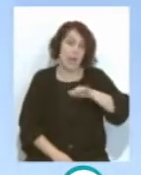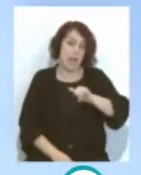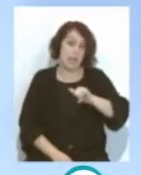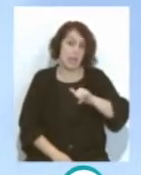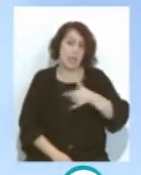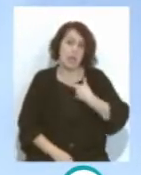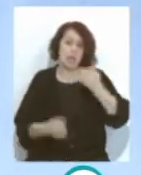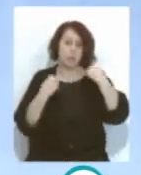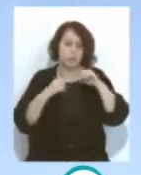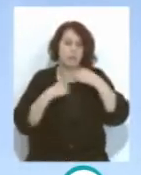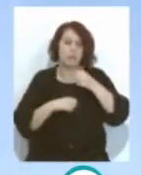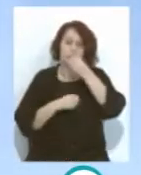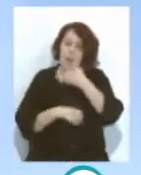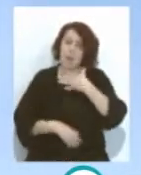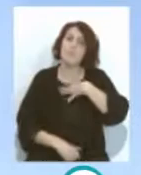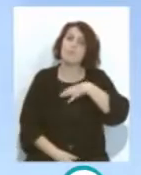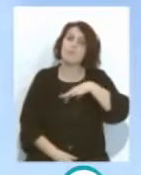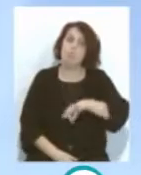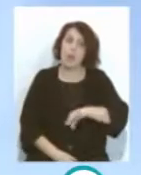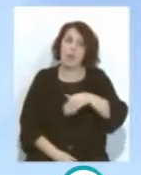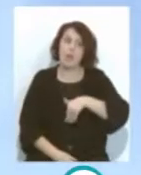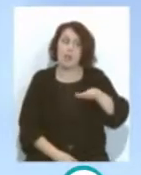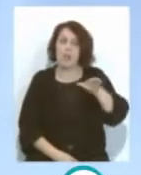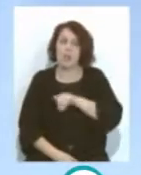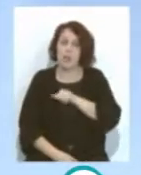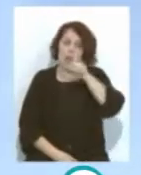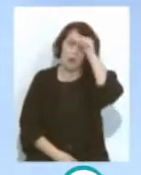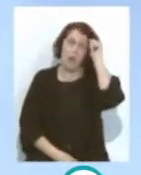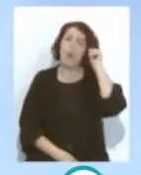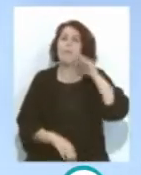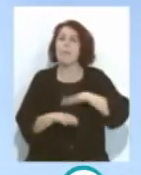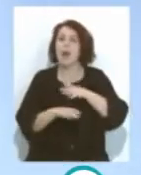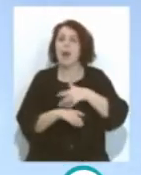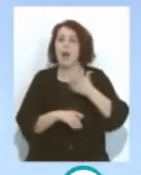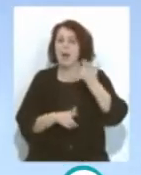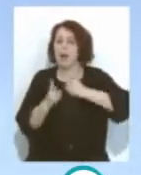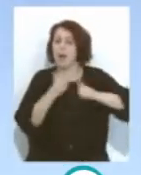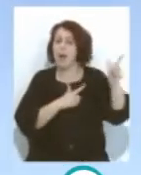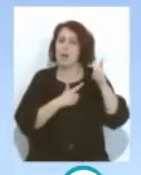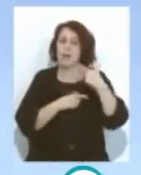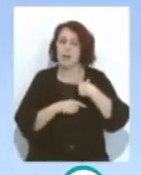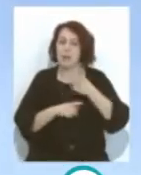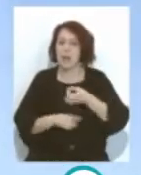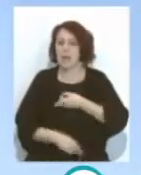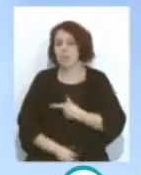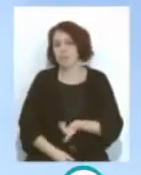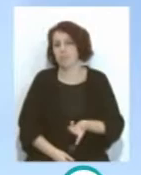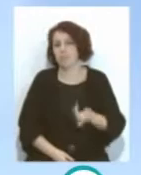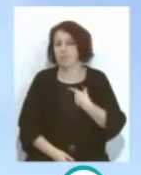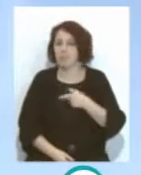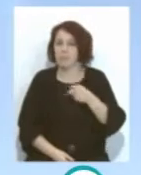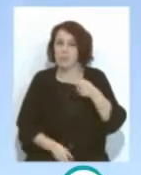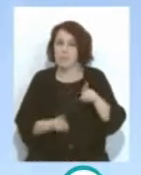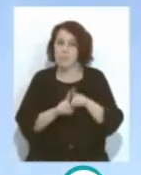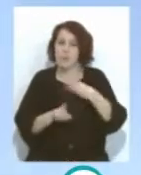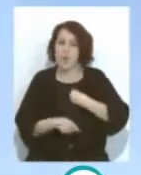Entrenando muy bien Que puede igual Ser contado Por Álvaro Para viajar A San Sebastián Lo importante Es lo que